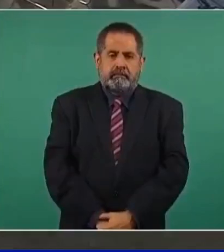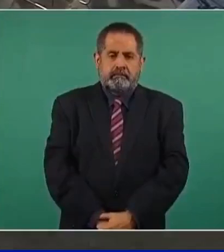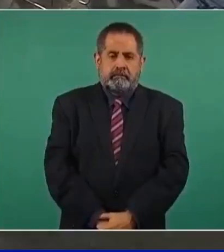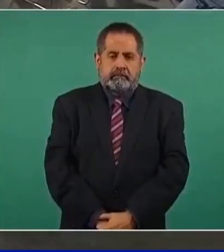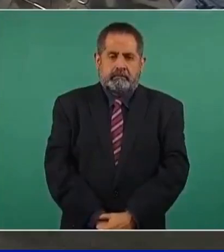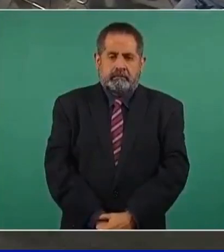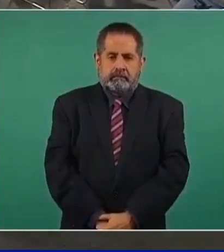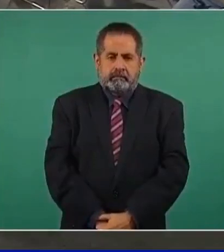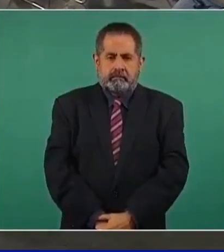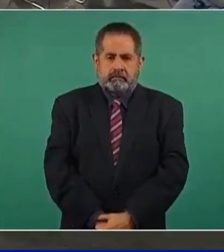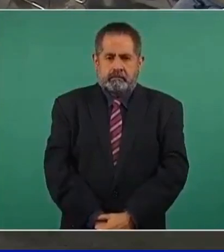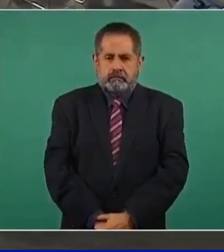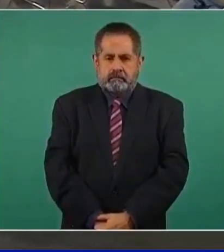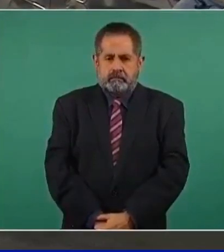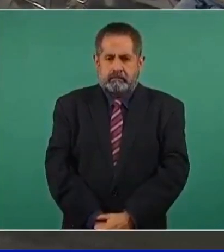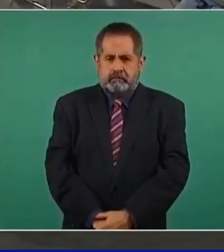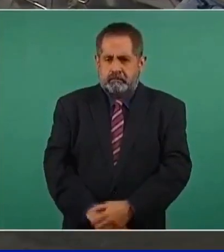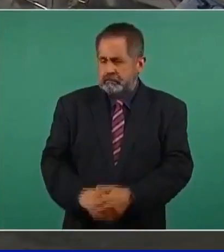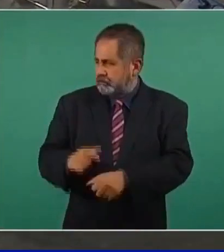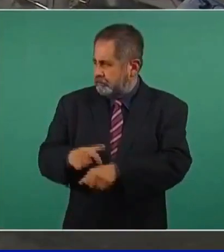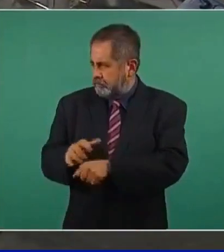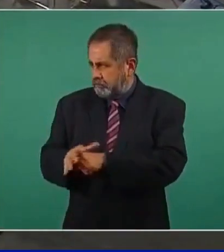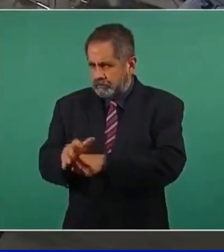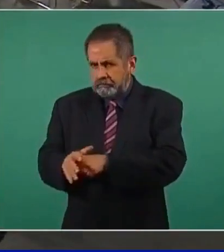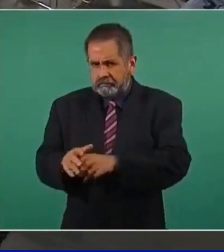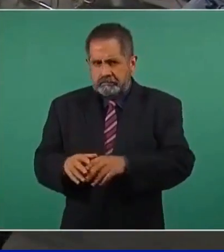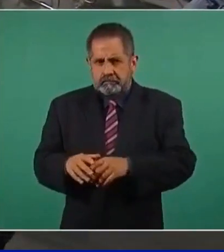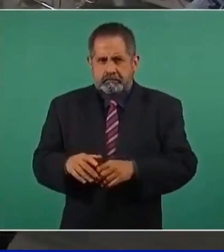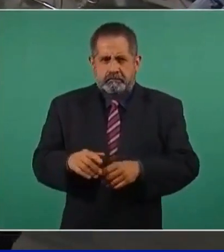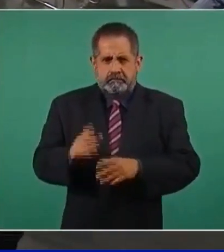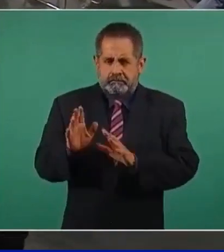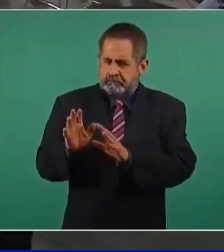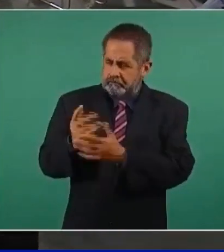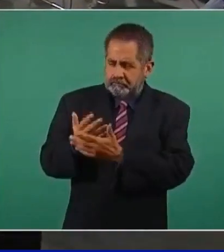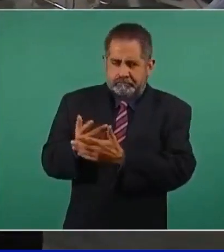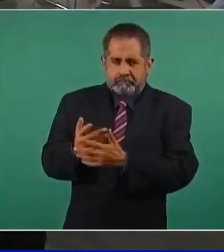Estamos dando tiempo para que sean las horas.